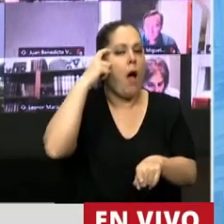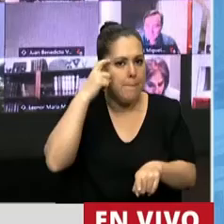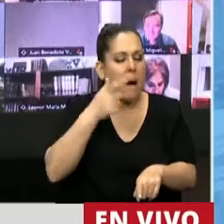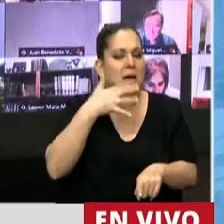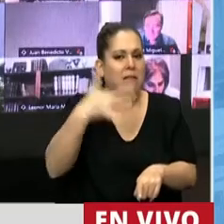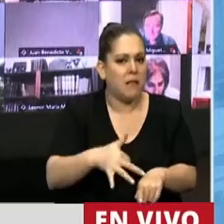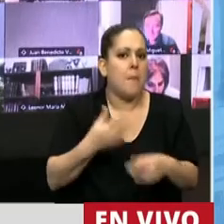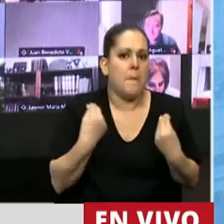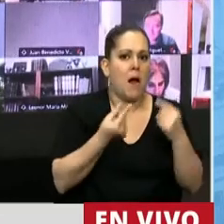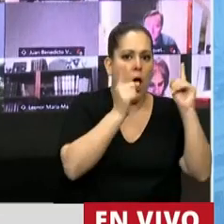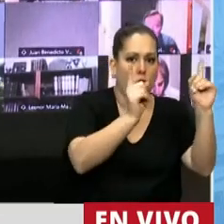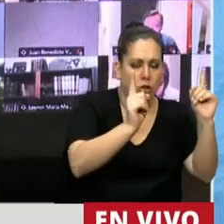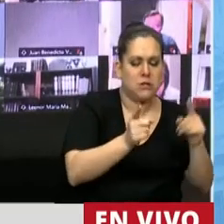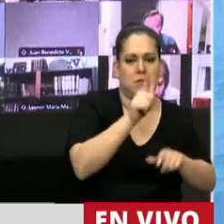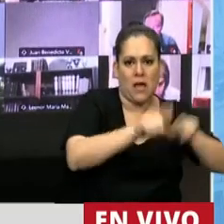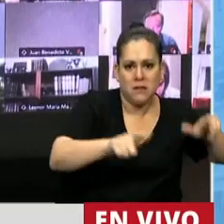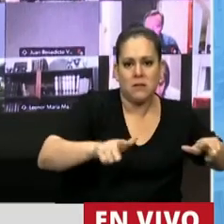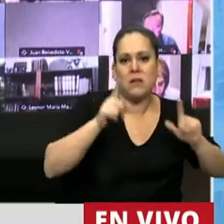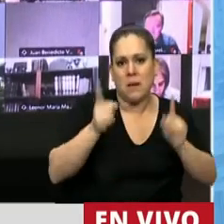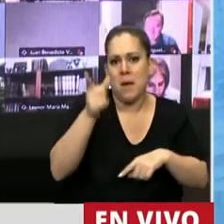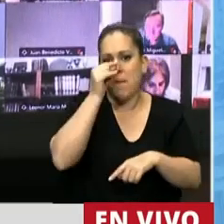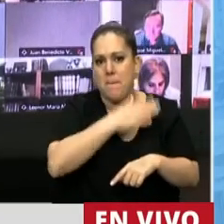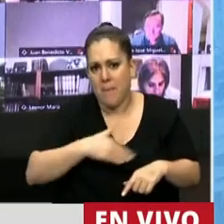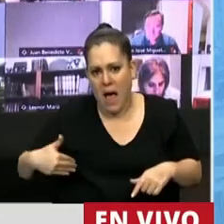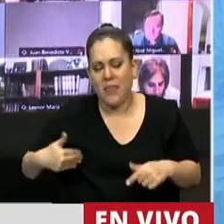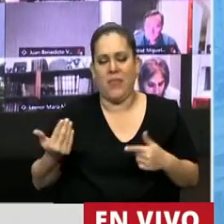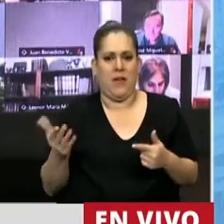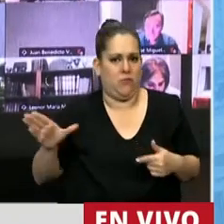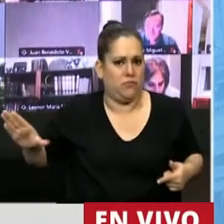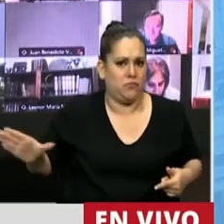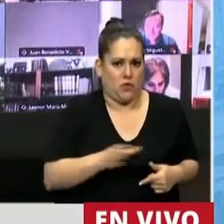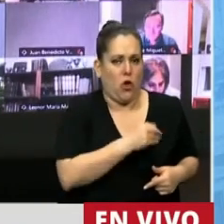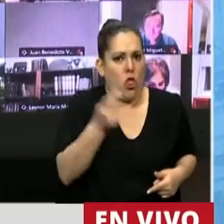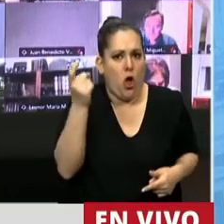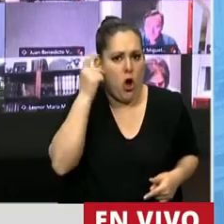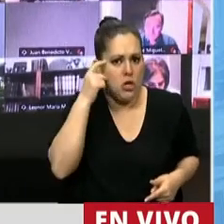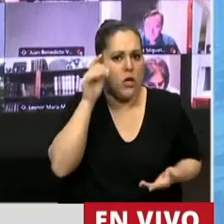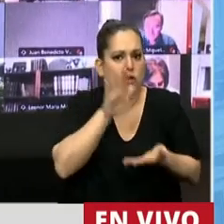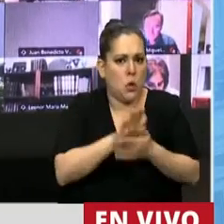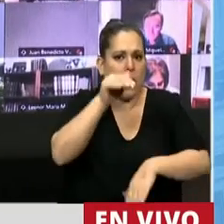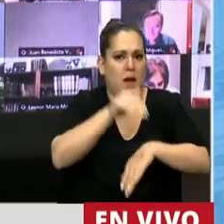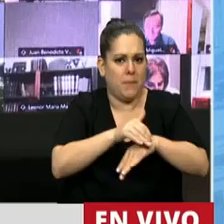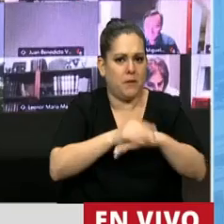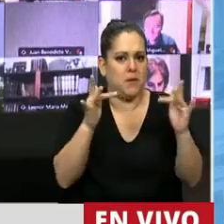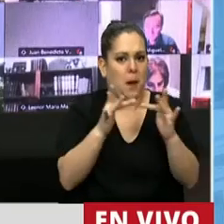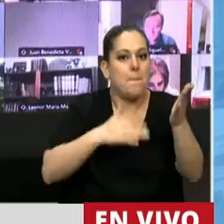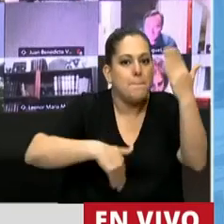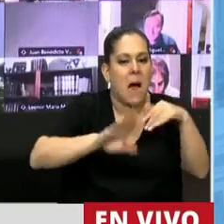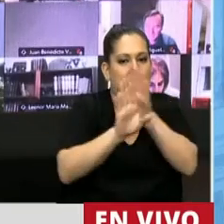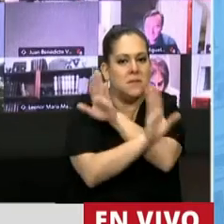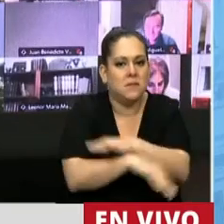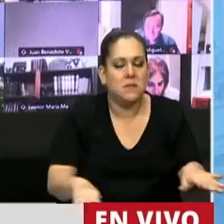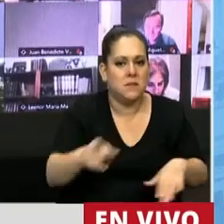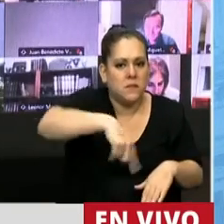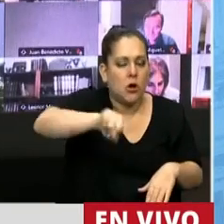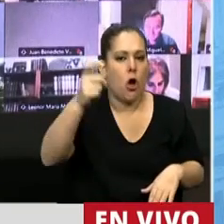tanto los docentes como los padres y las madres pero sobre todo a las chicas y a los chicos para que puedan